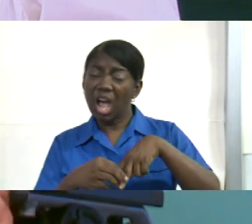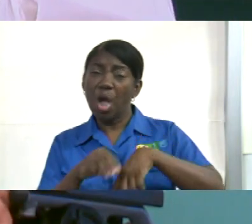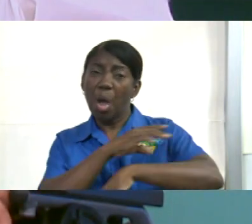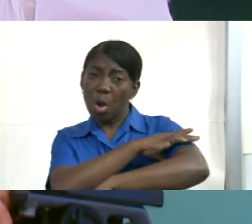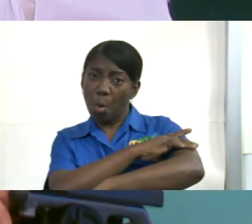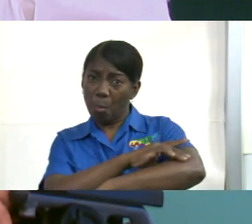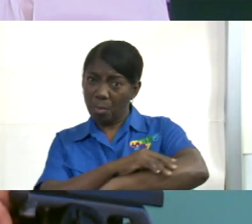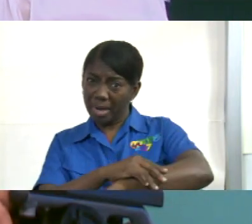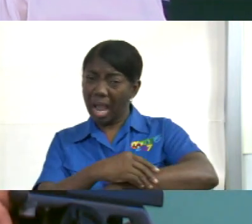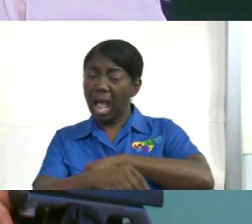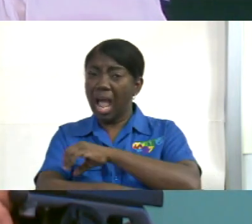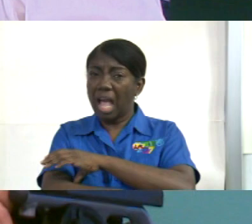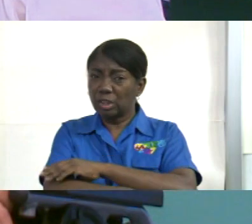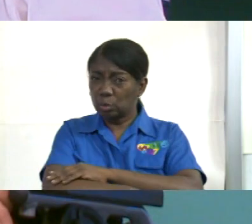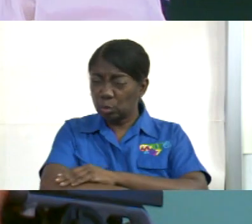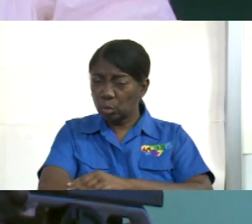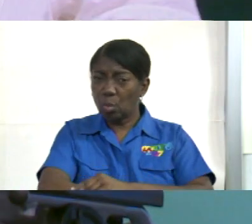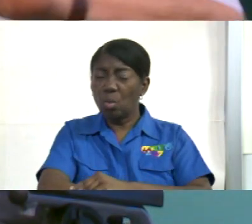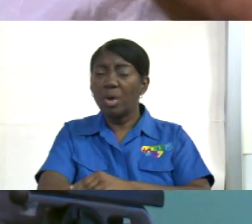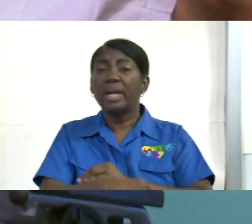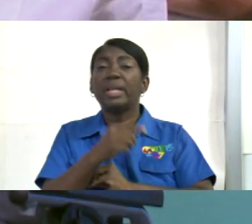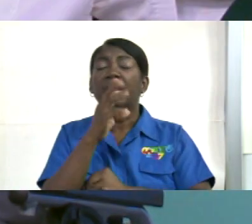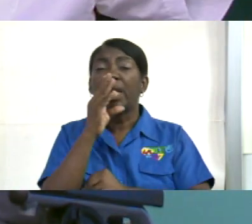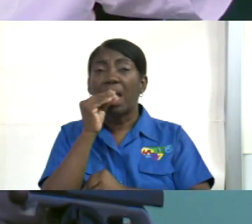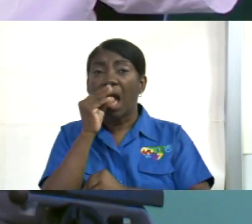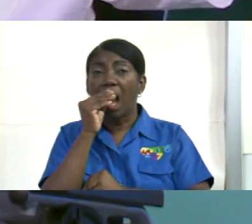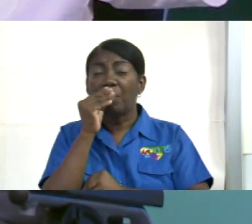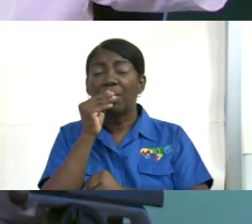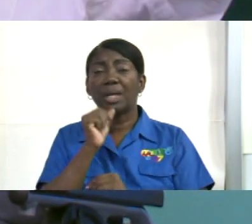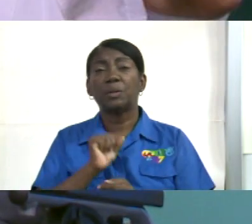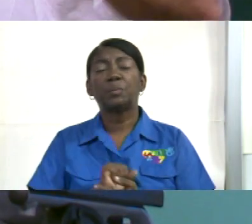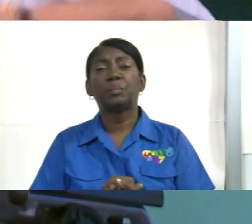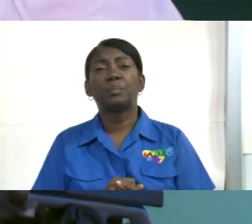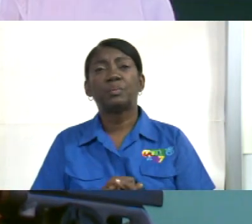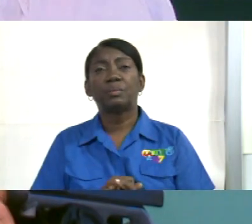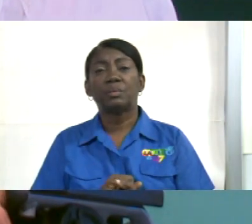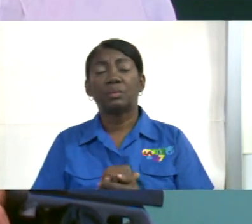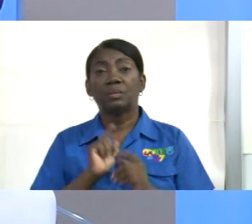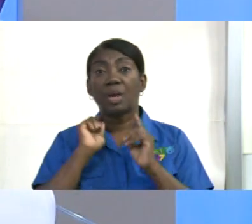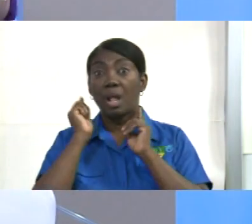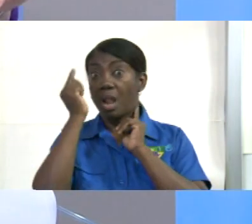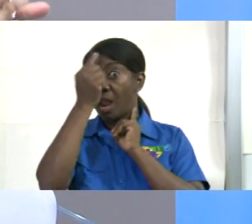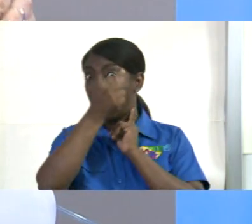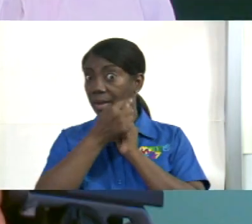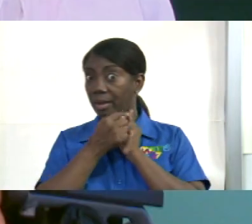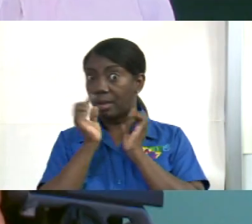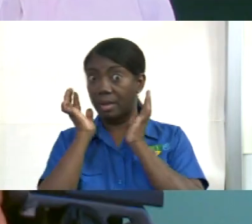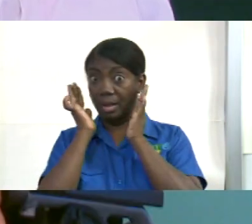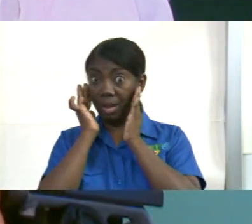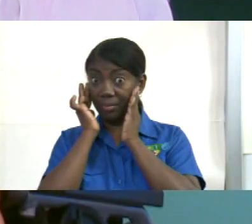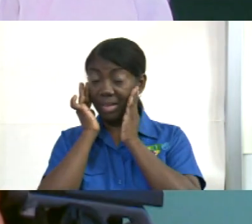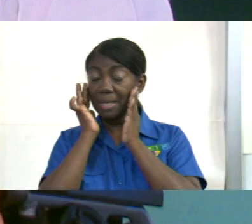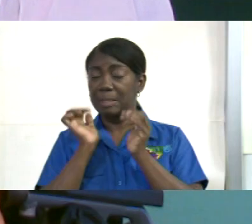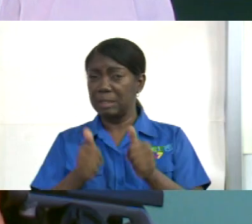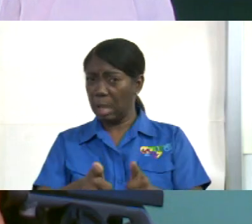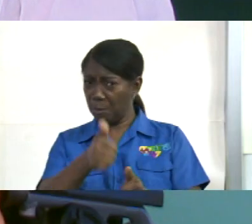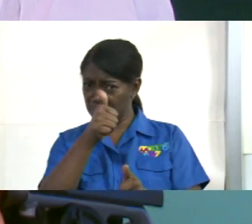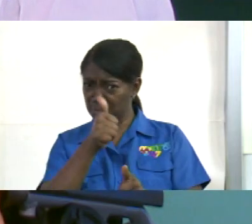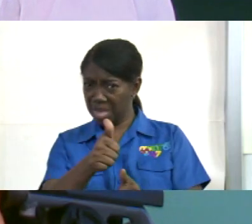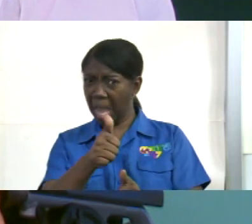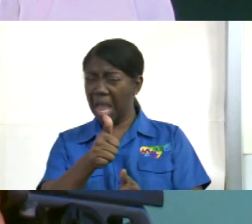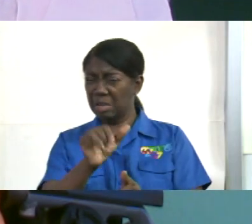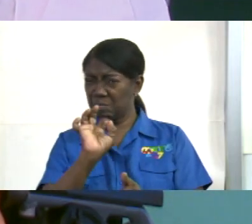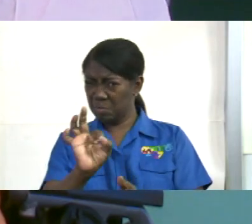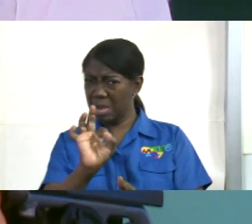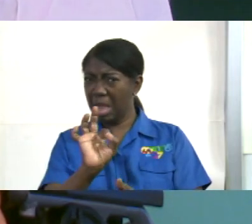Sí. Él habla. Y él habla. No, no, la cabeza. La cabeza la tiene bien puesta. No, no, no, la